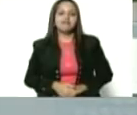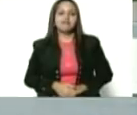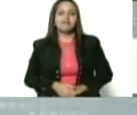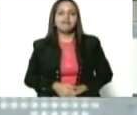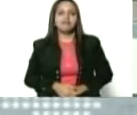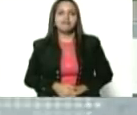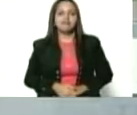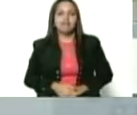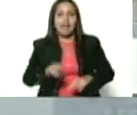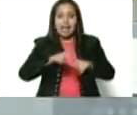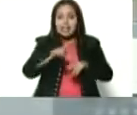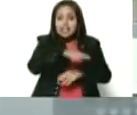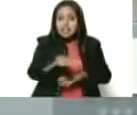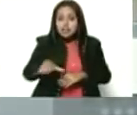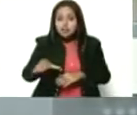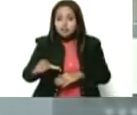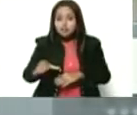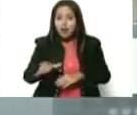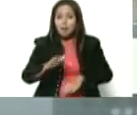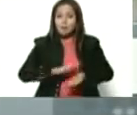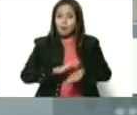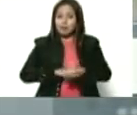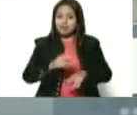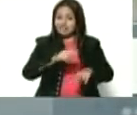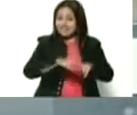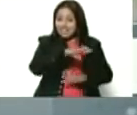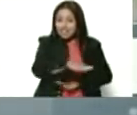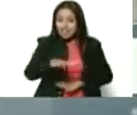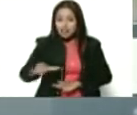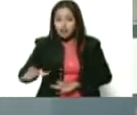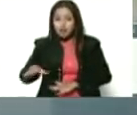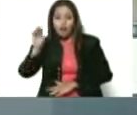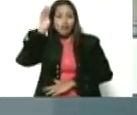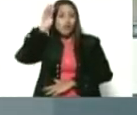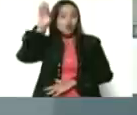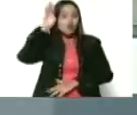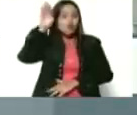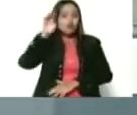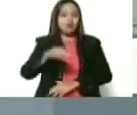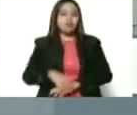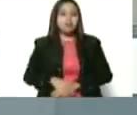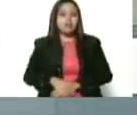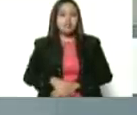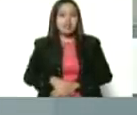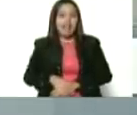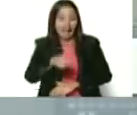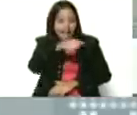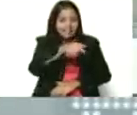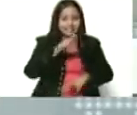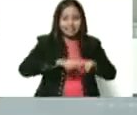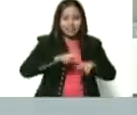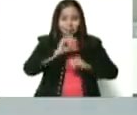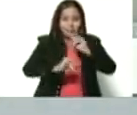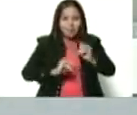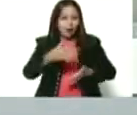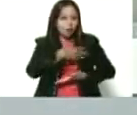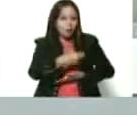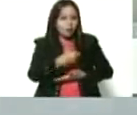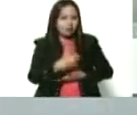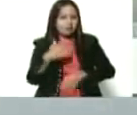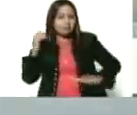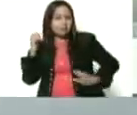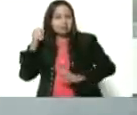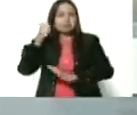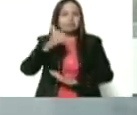en los niños, porque esos niños que se levanten, ese niño que está amamantando aquí dentro de 20